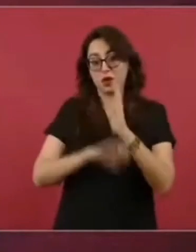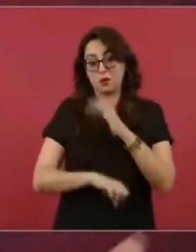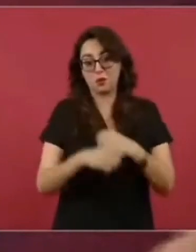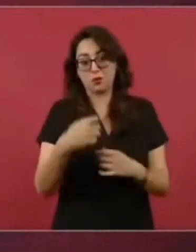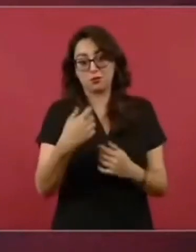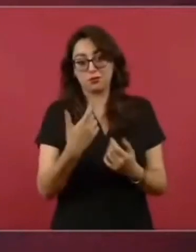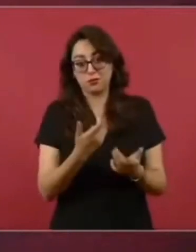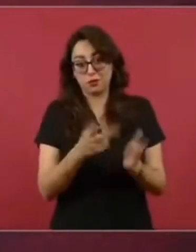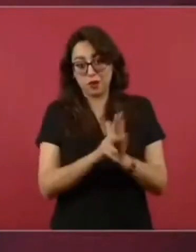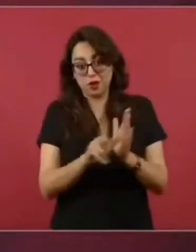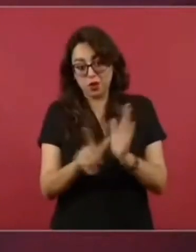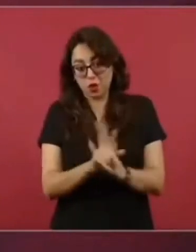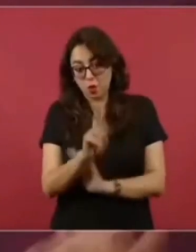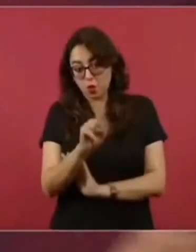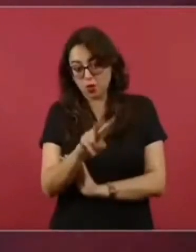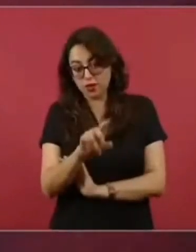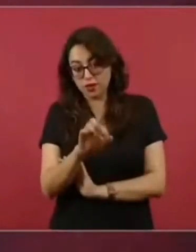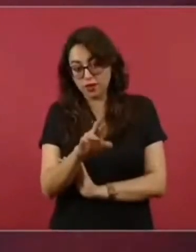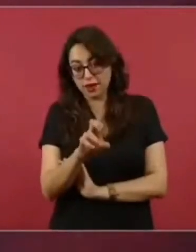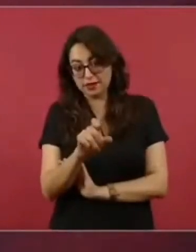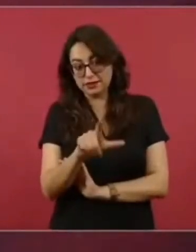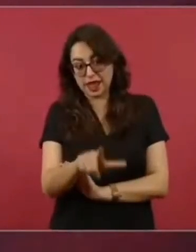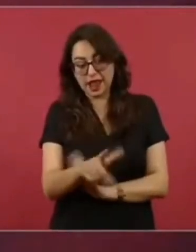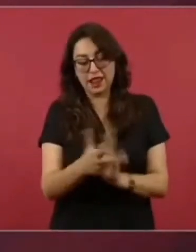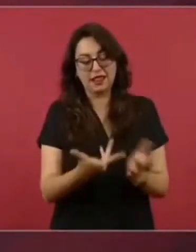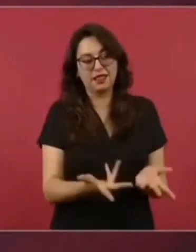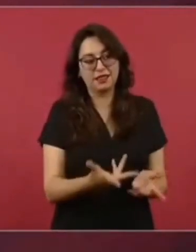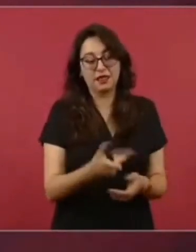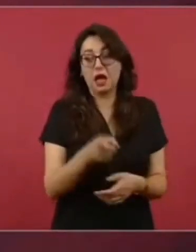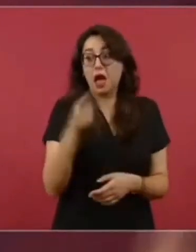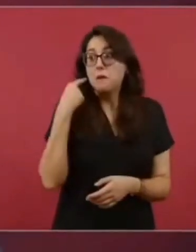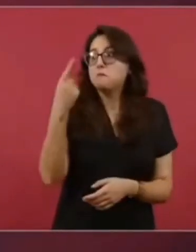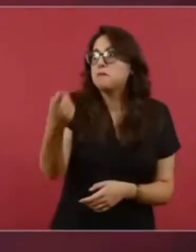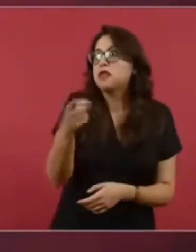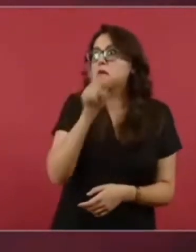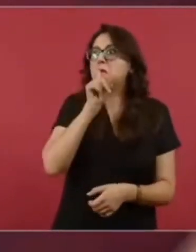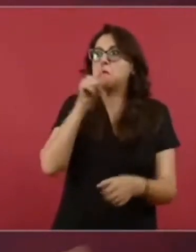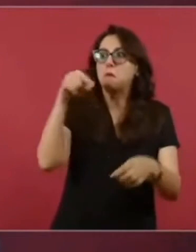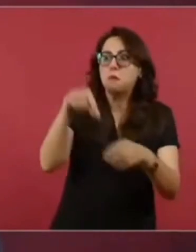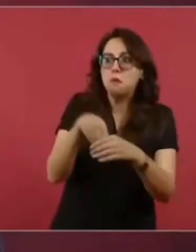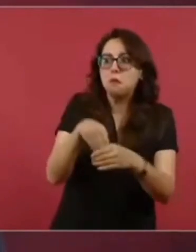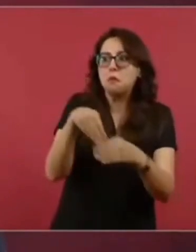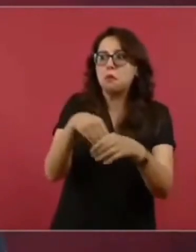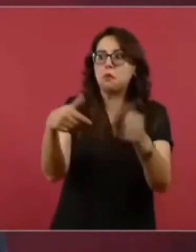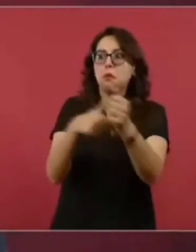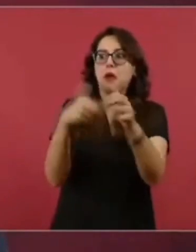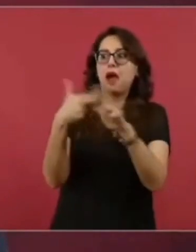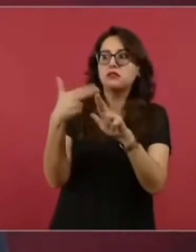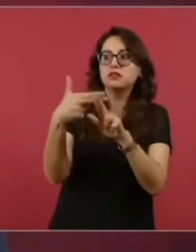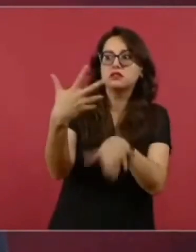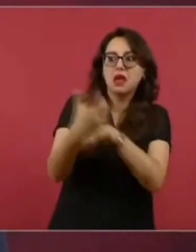no hay que dar motivo por qué ocultar las cosas. El que nada debe, nada teme.